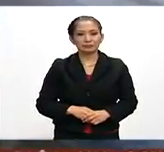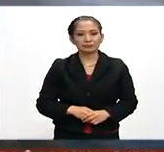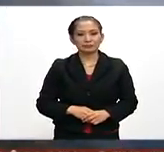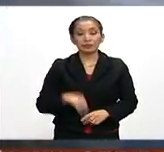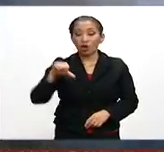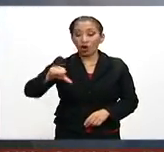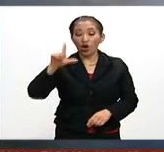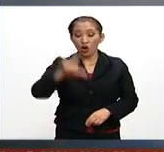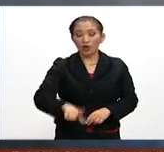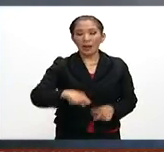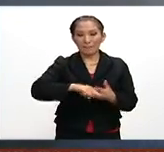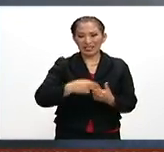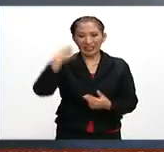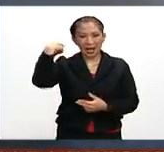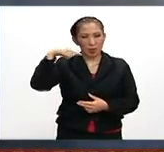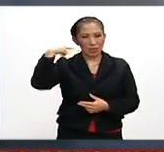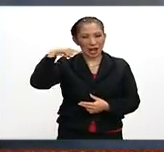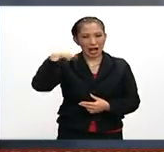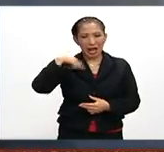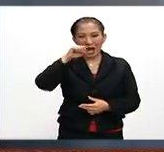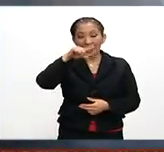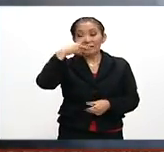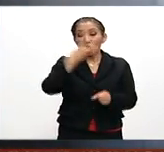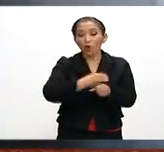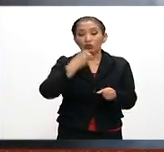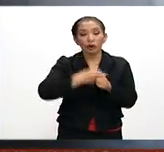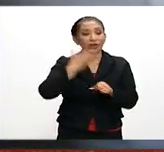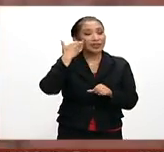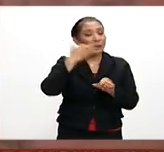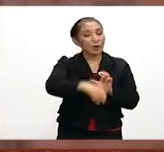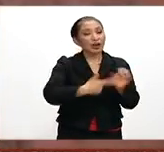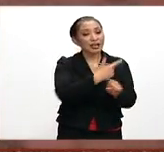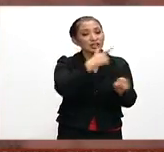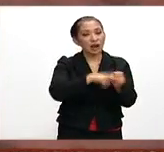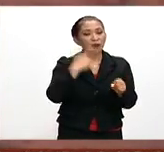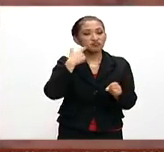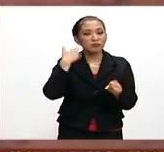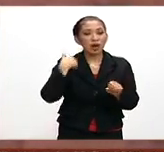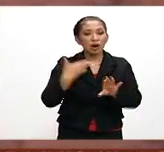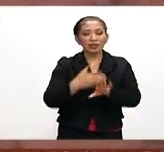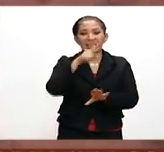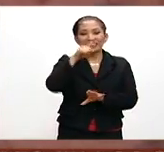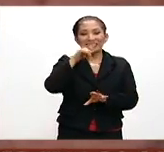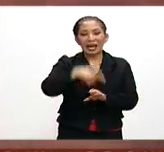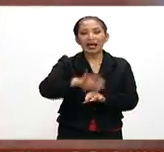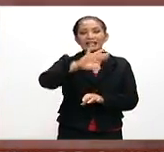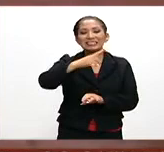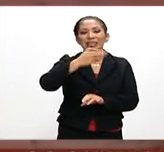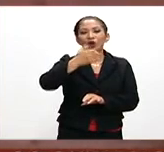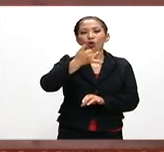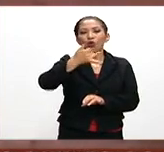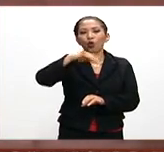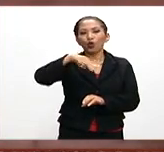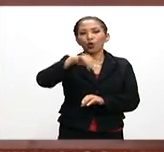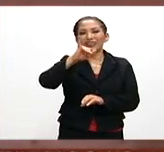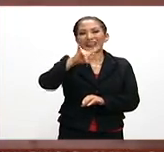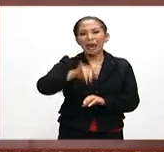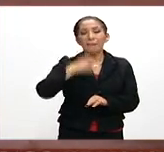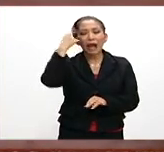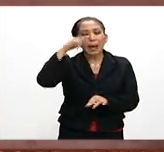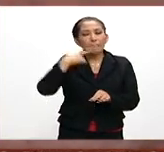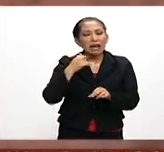Este lunes inicia en Guadalajara, Jalisco, la segunda Jornada Nacional de Lucha contra el Zika, Dengue y Chikungunya a fin de